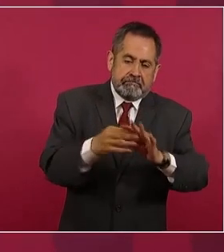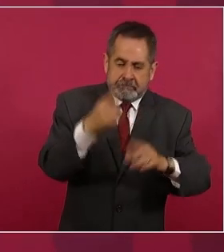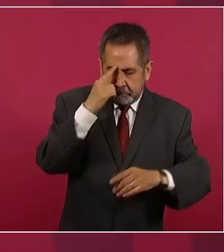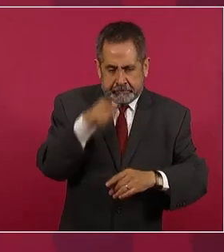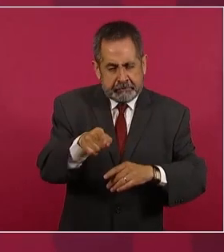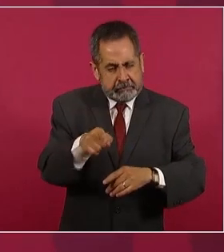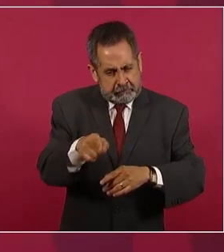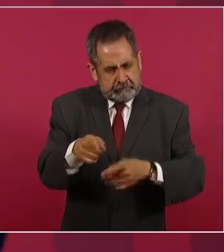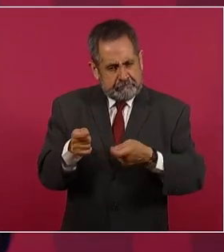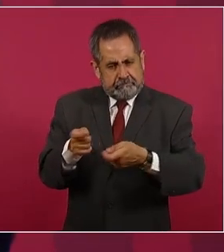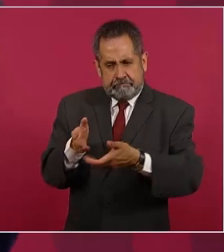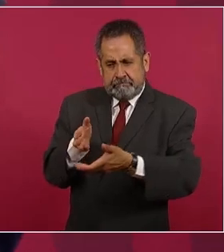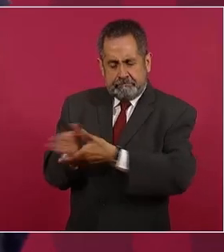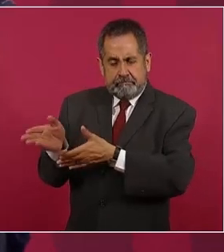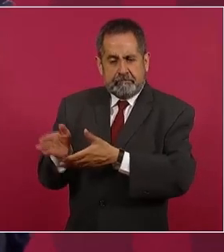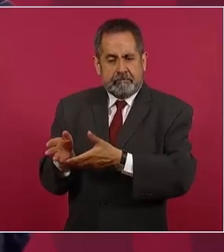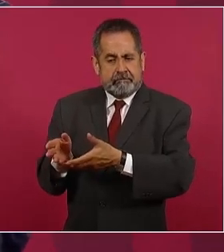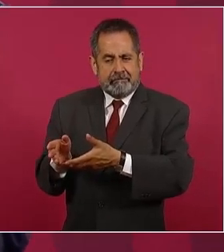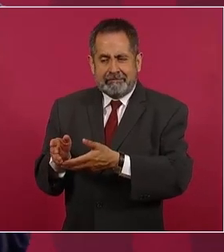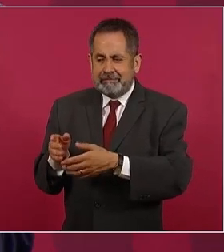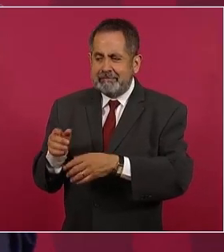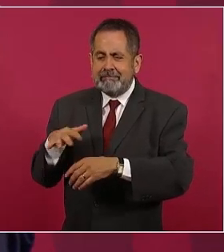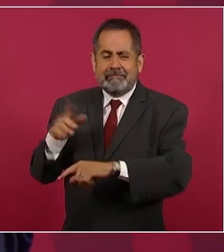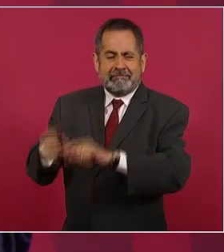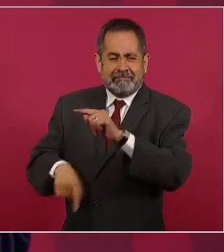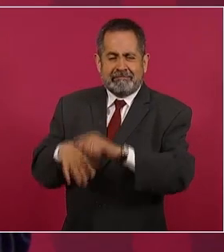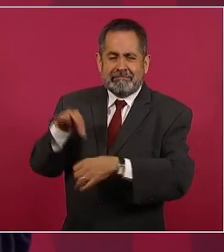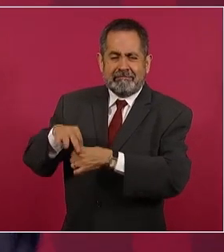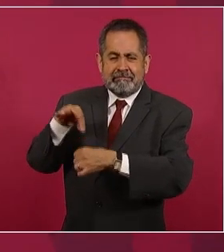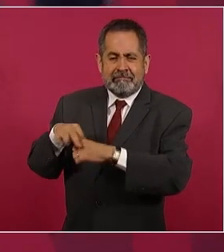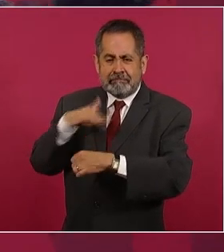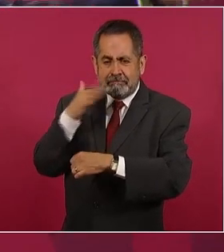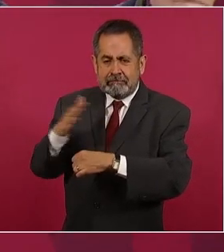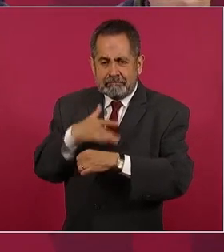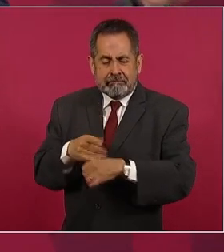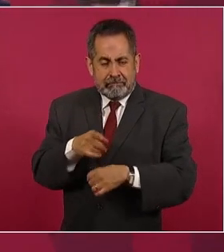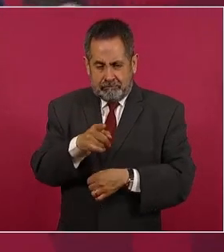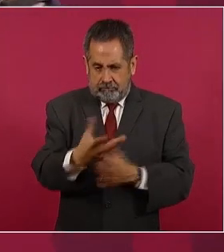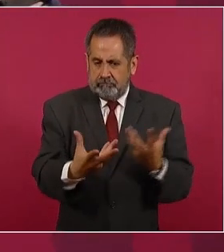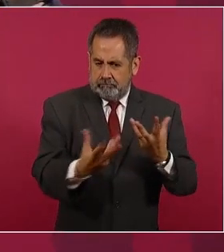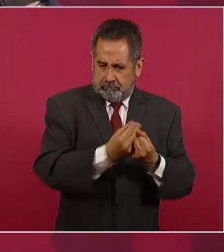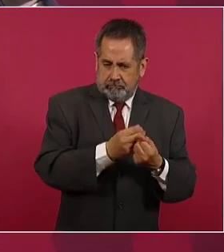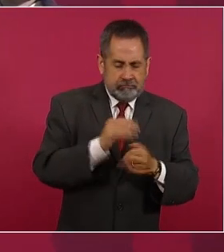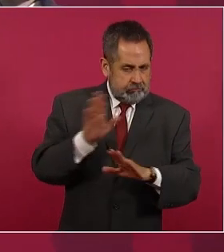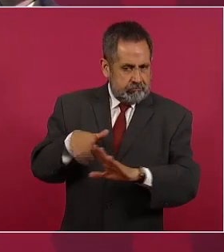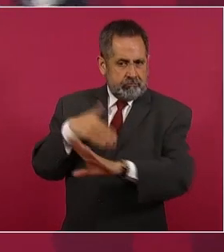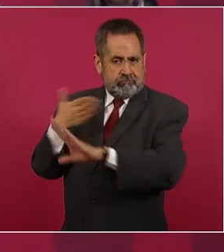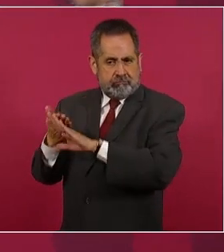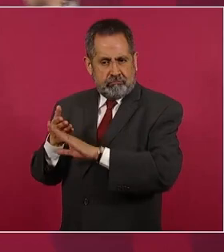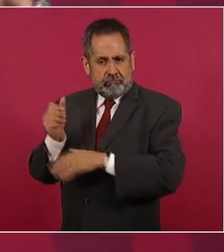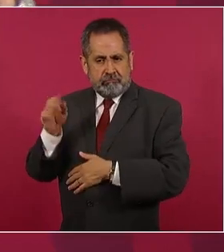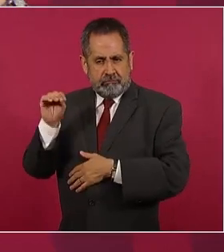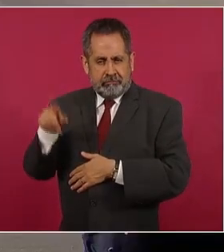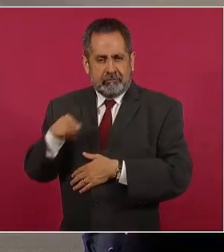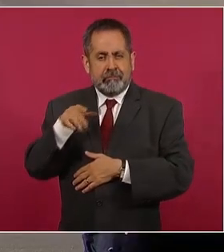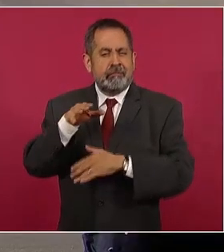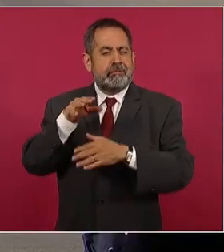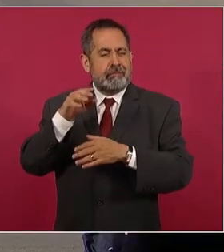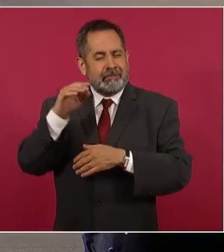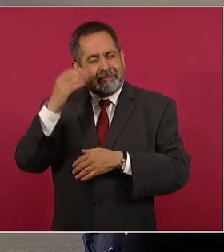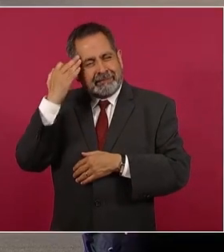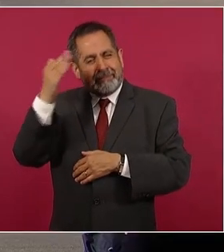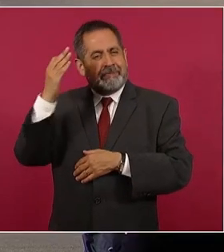se juntaran, como ahora, en contra mía durante la campaña.